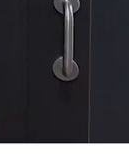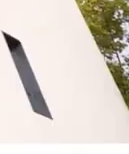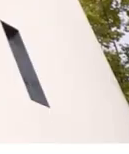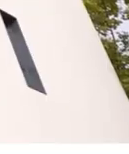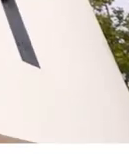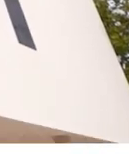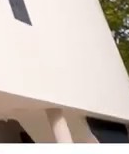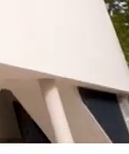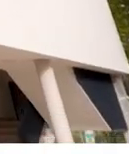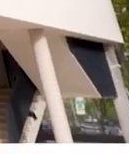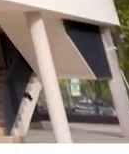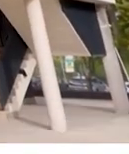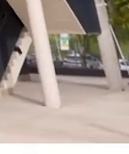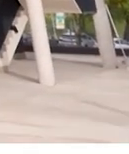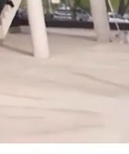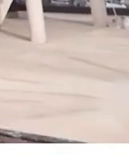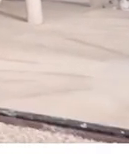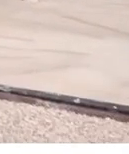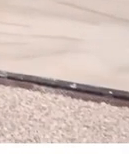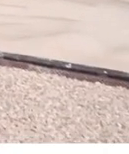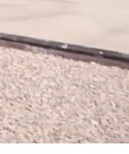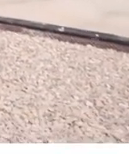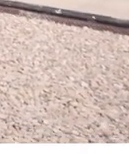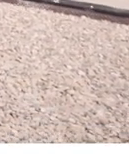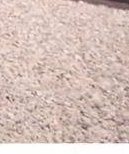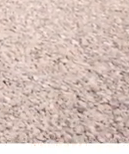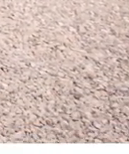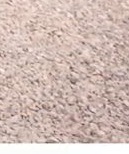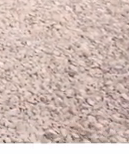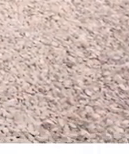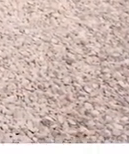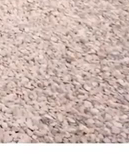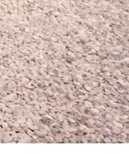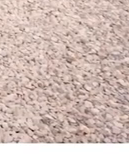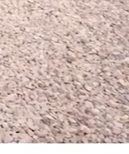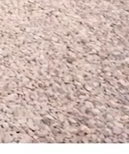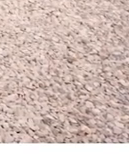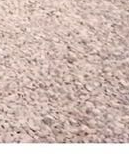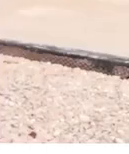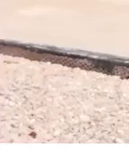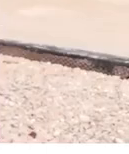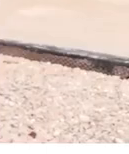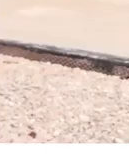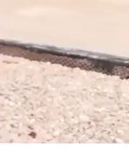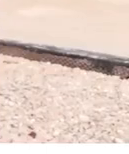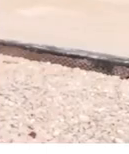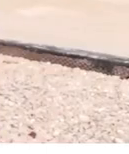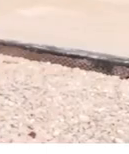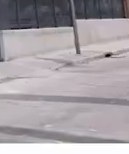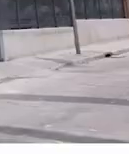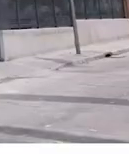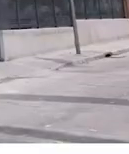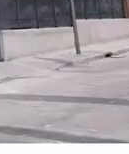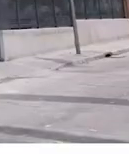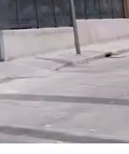Hablamos de la primera residencia Para personas mayores con discapacidad En obtener la certificación Passive House en España Un proyecto pionero Al